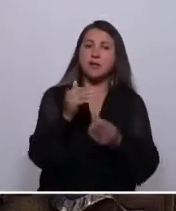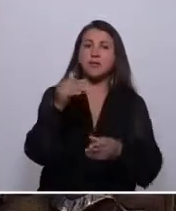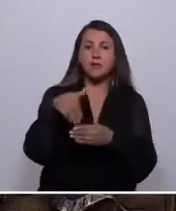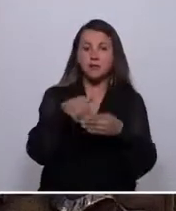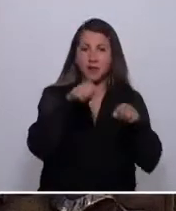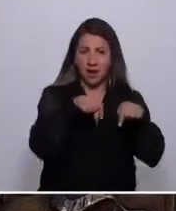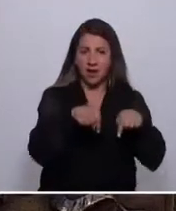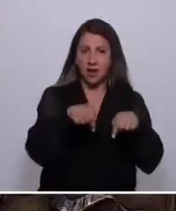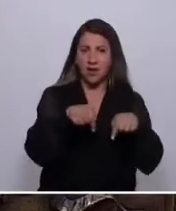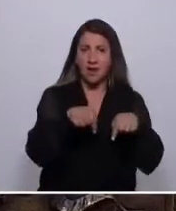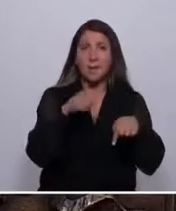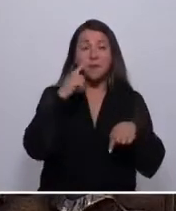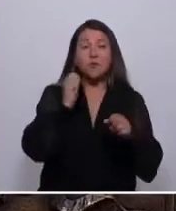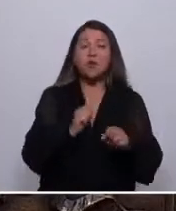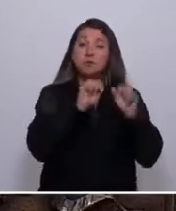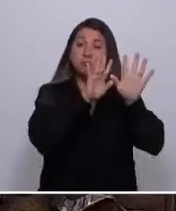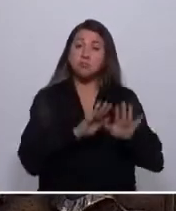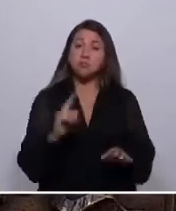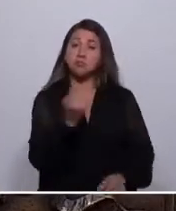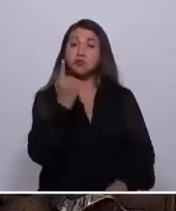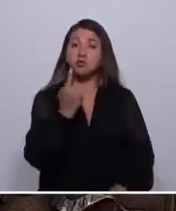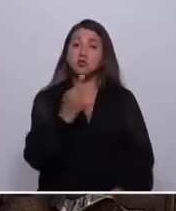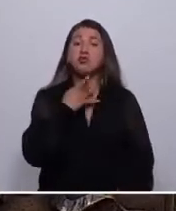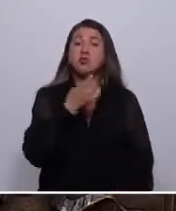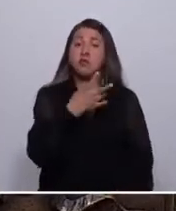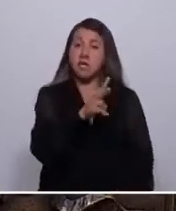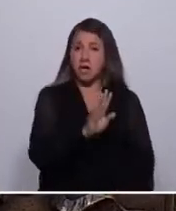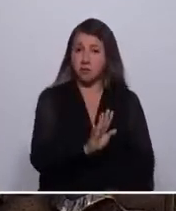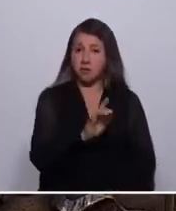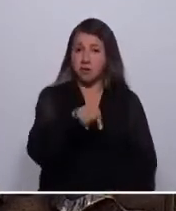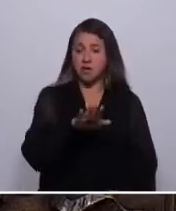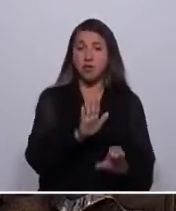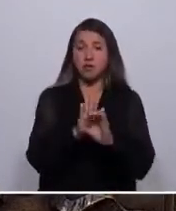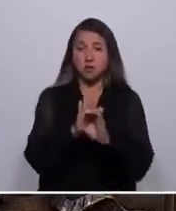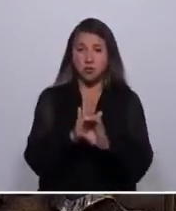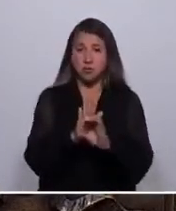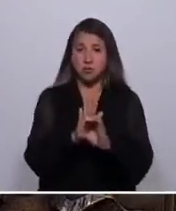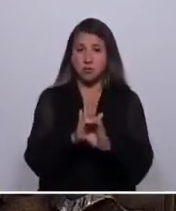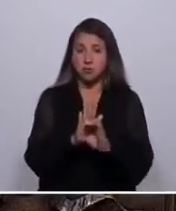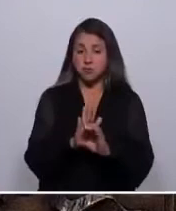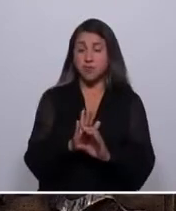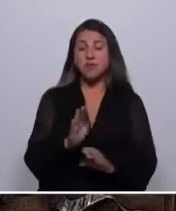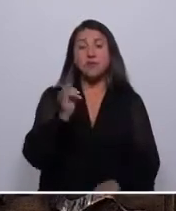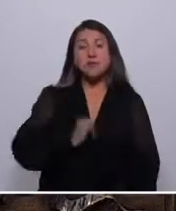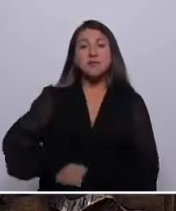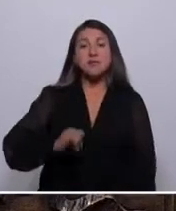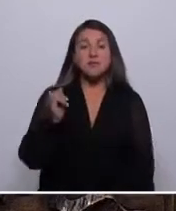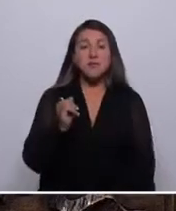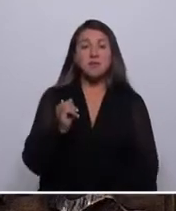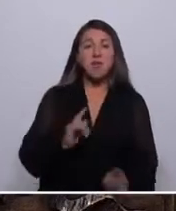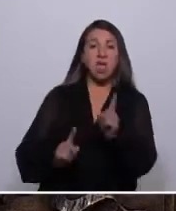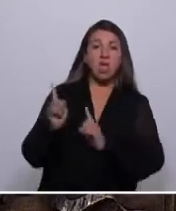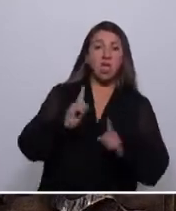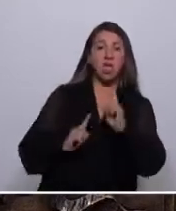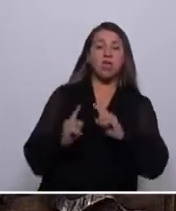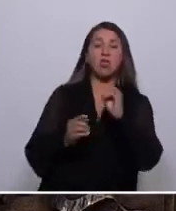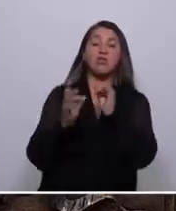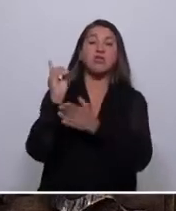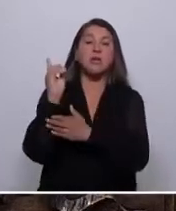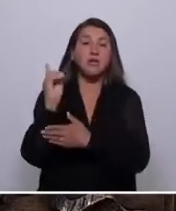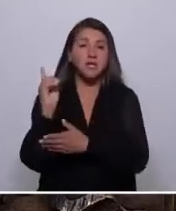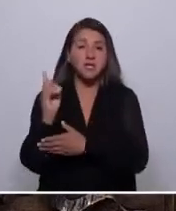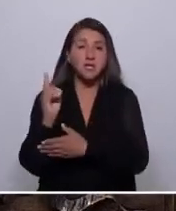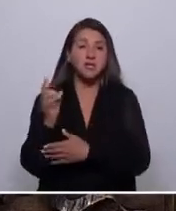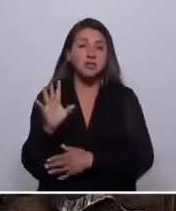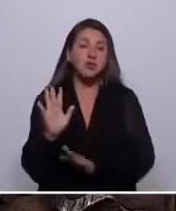Y puede redactar sólo lo que quiera en esta Constitución. Siempre se han escudado que la derecha ha ejercido un poder de veto.